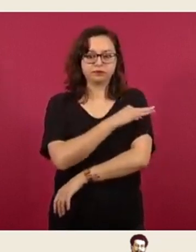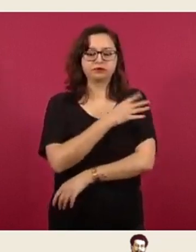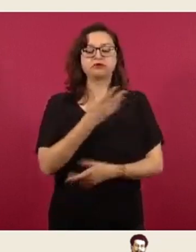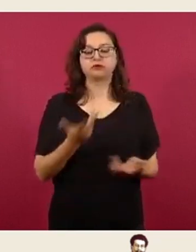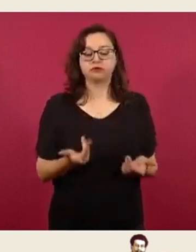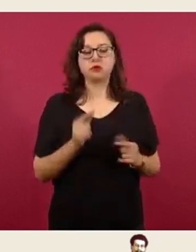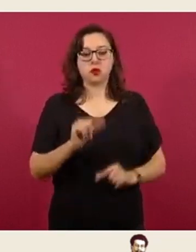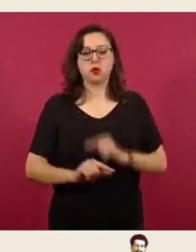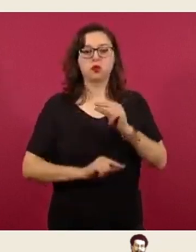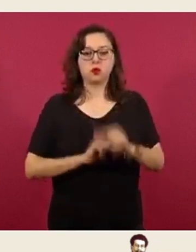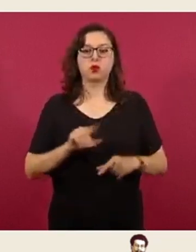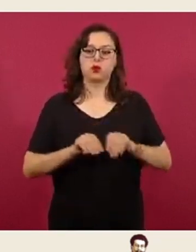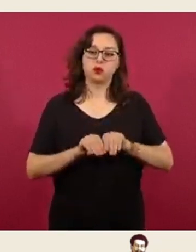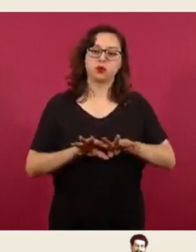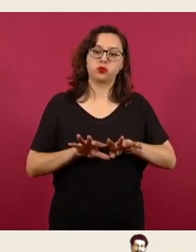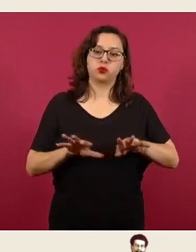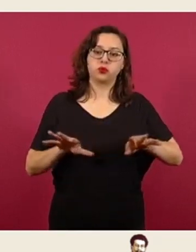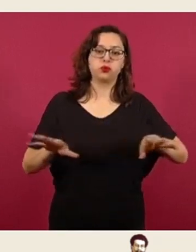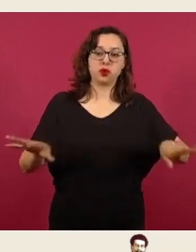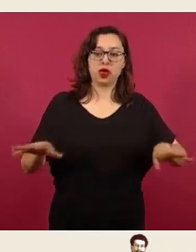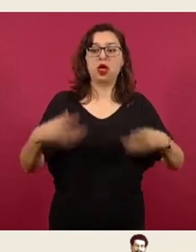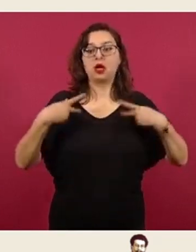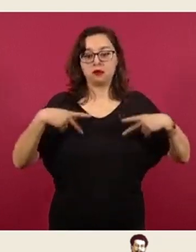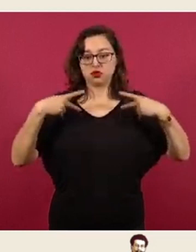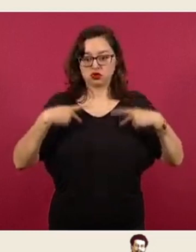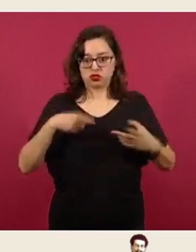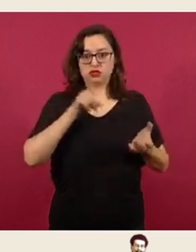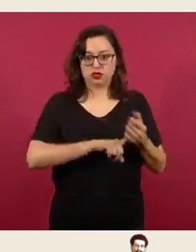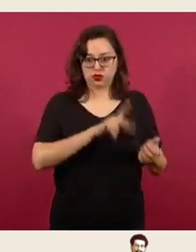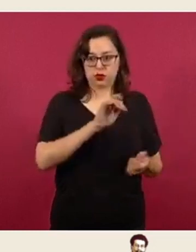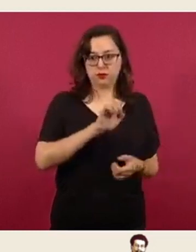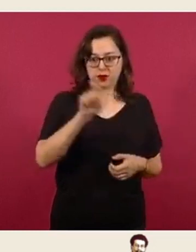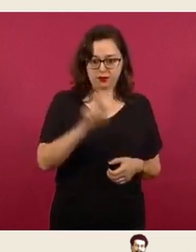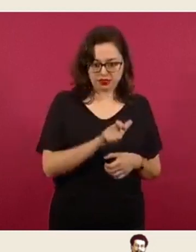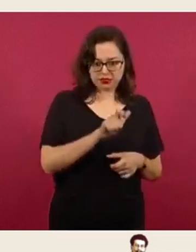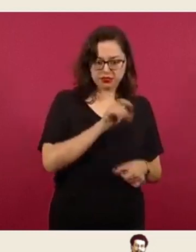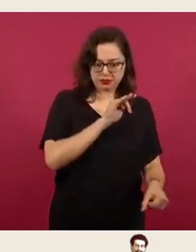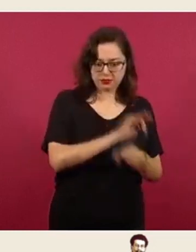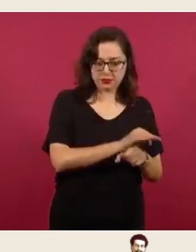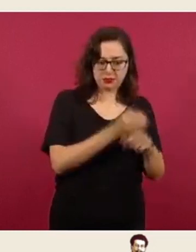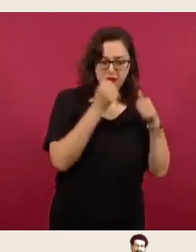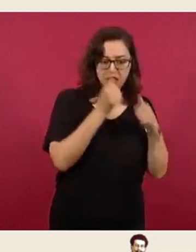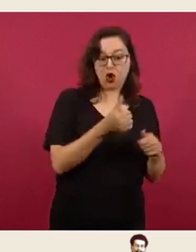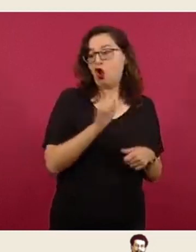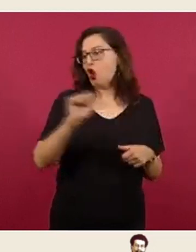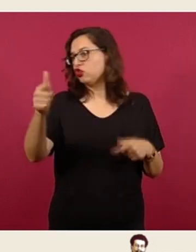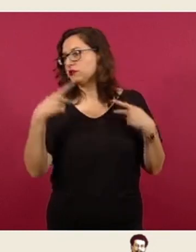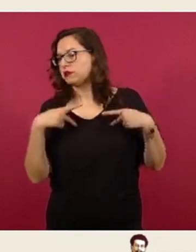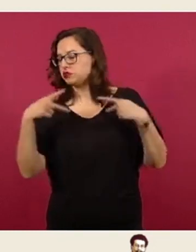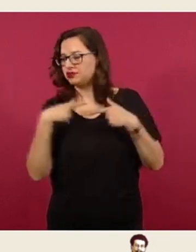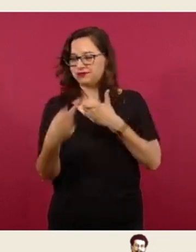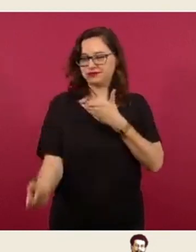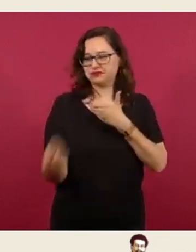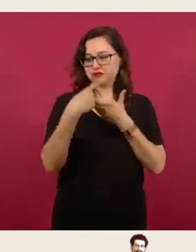fue cubriendo también a población no asegurada por Pemex y ayudó de manera muy importante al operativo Correcaminos.